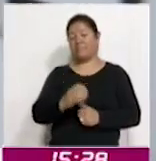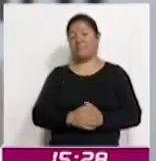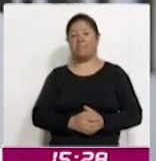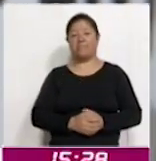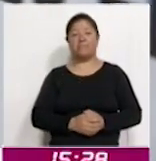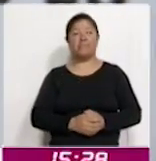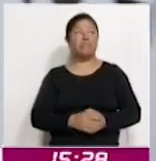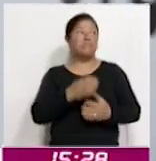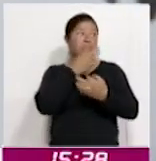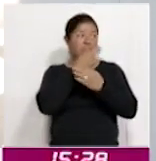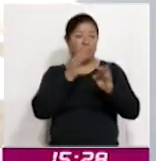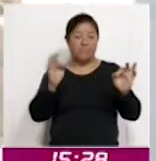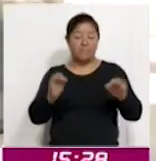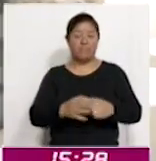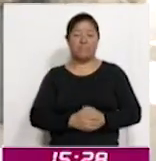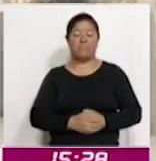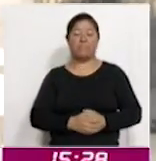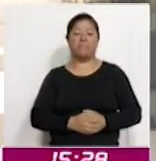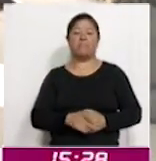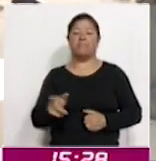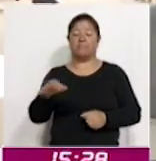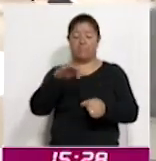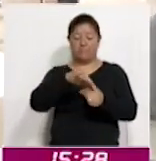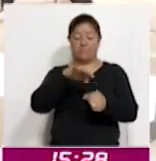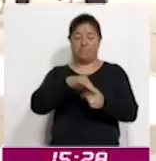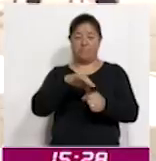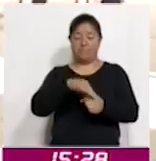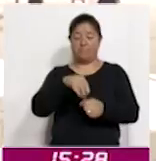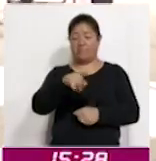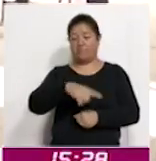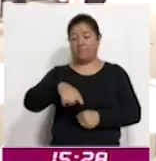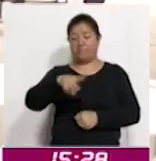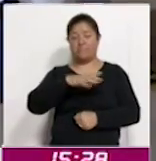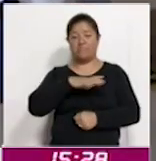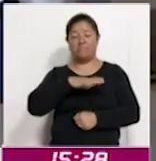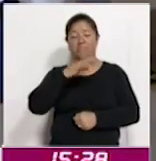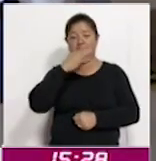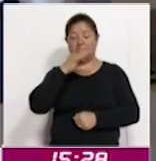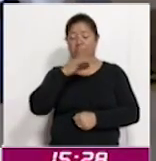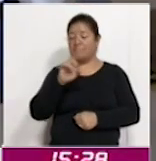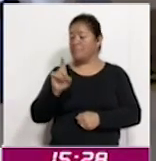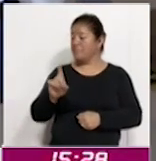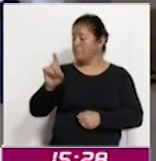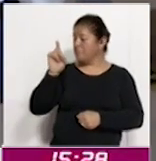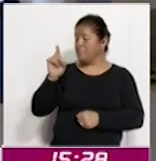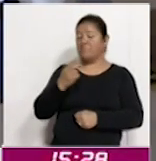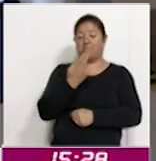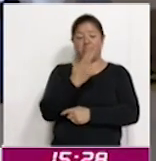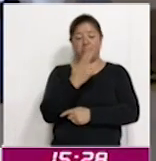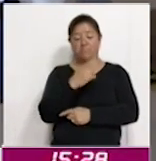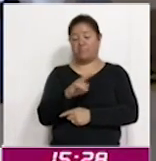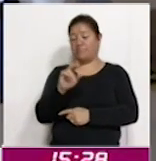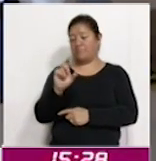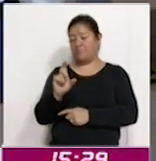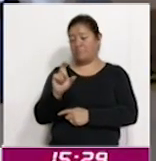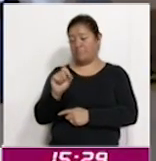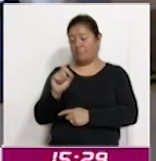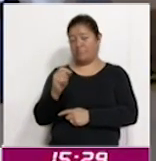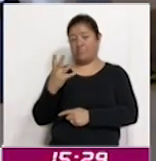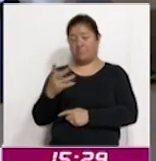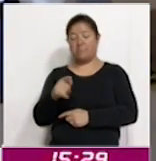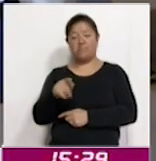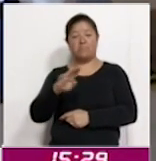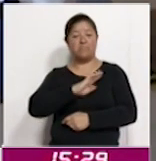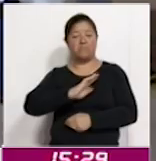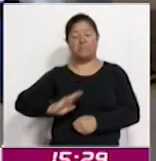dio a conocer que durante las elecciones extraordinarias celebradas el pasado 24 de noviembre en el municipio de San